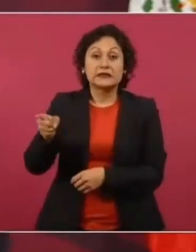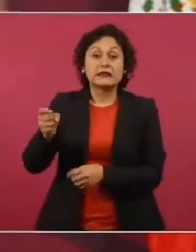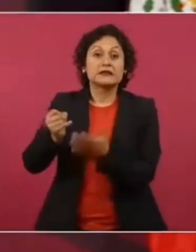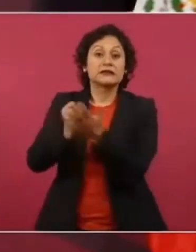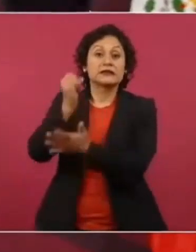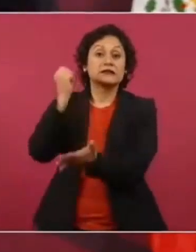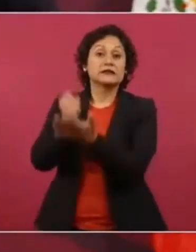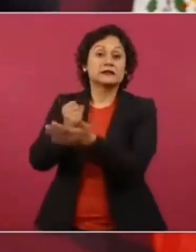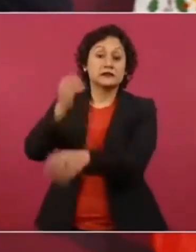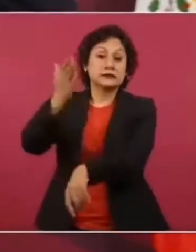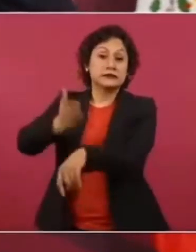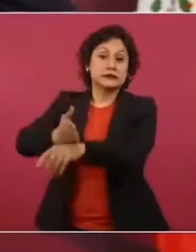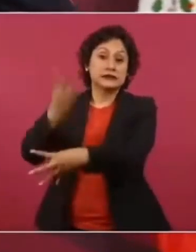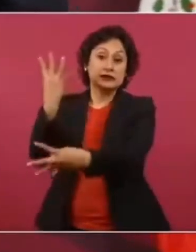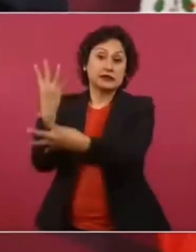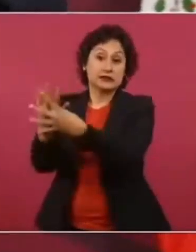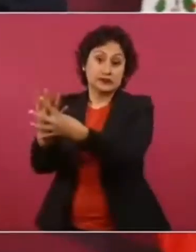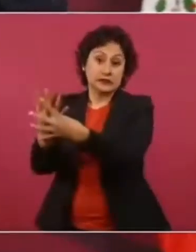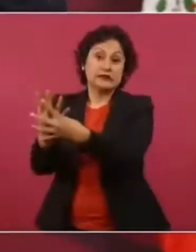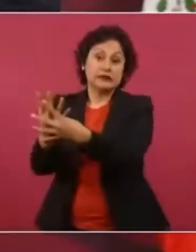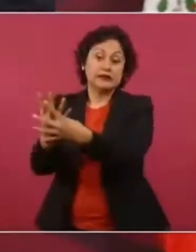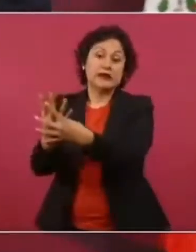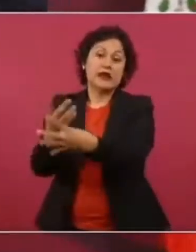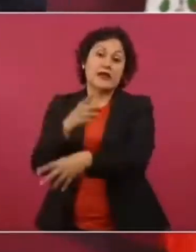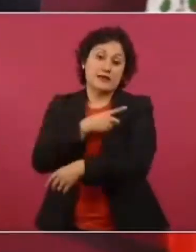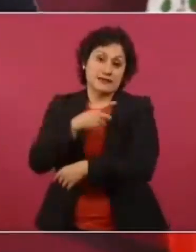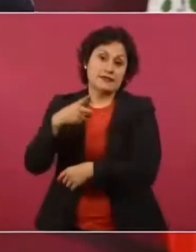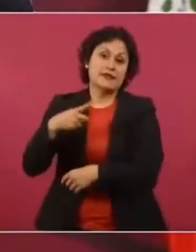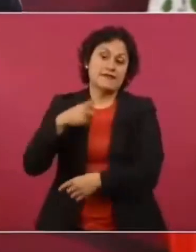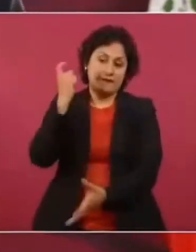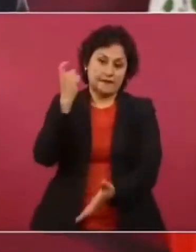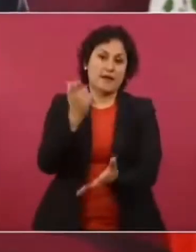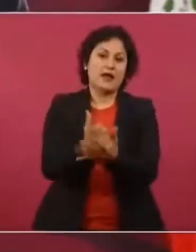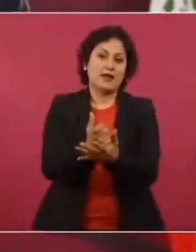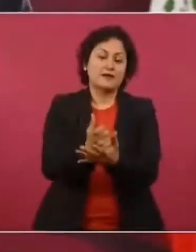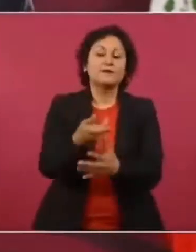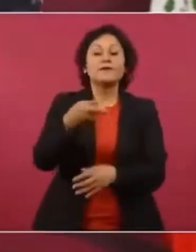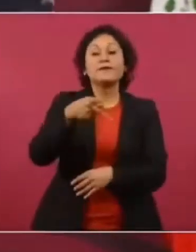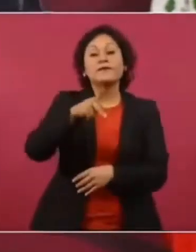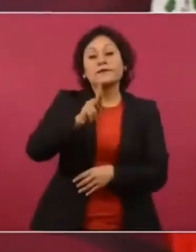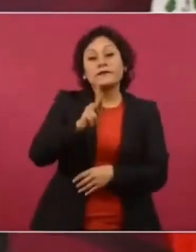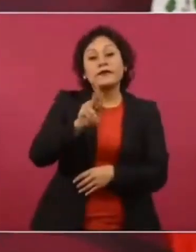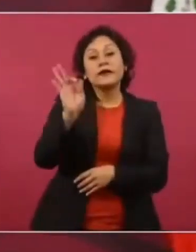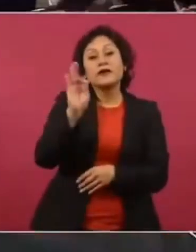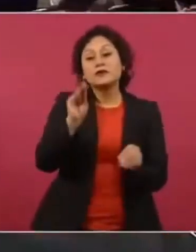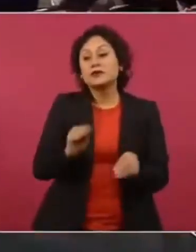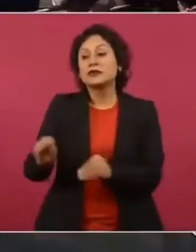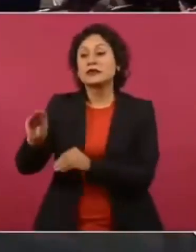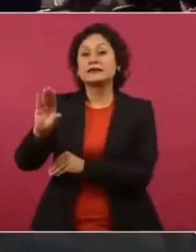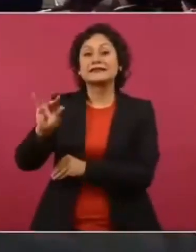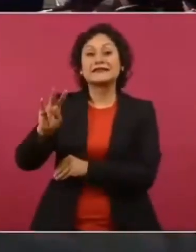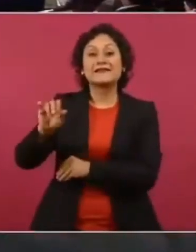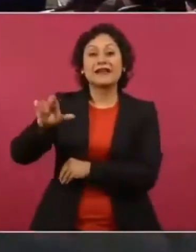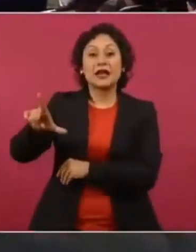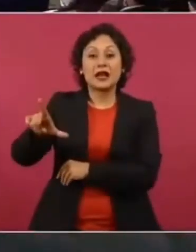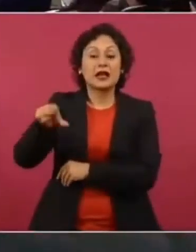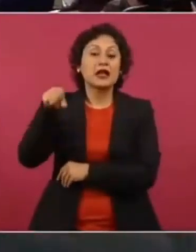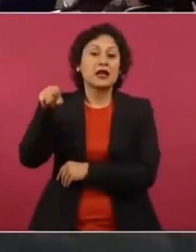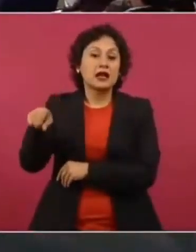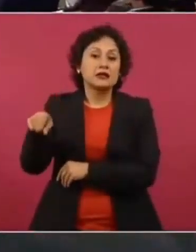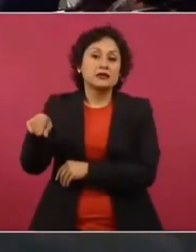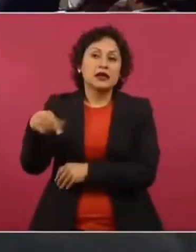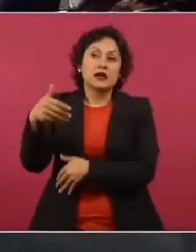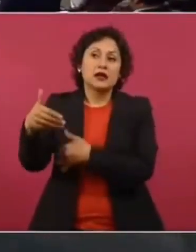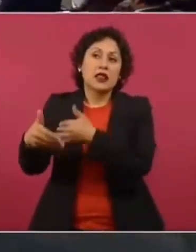Si es civil, se puede llevar un año, dos años, tres años, no se resuelve nunca. Pero yo le